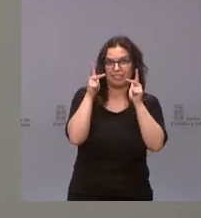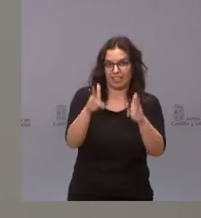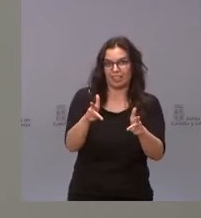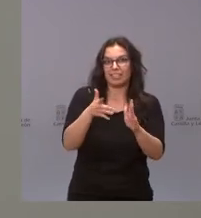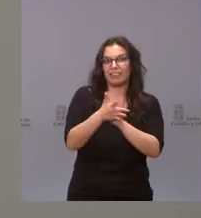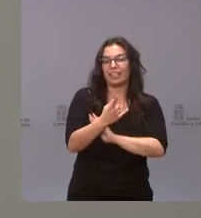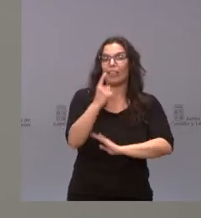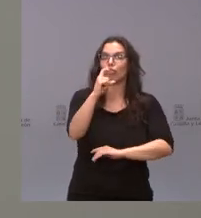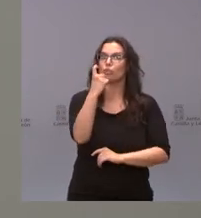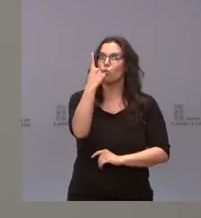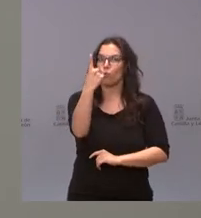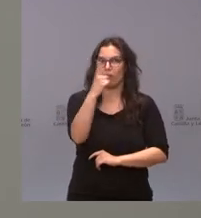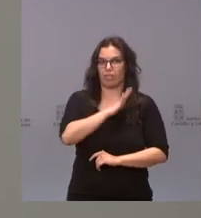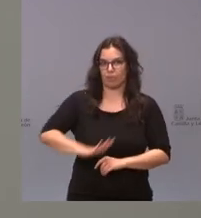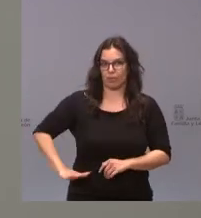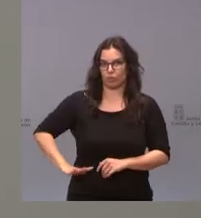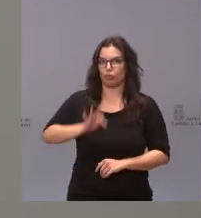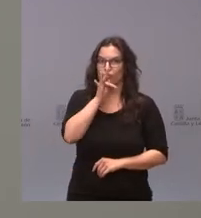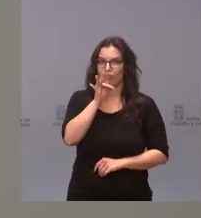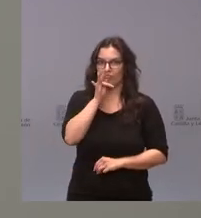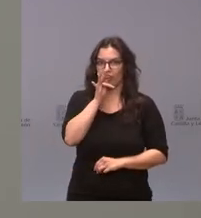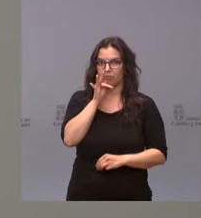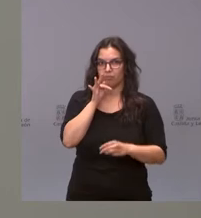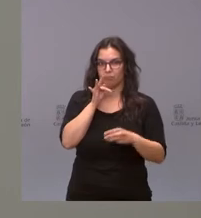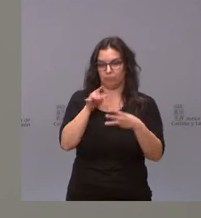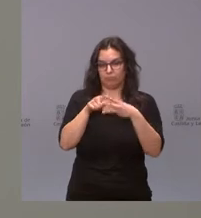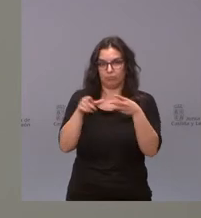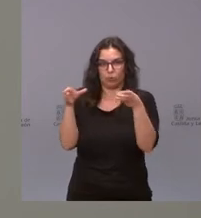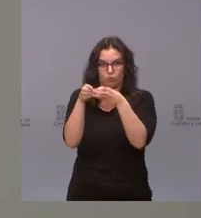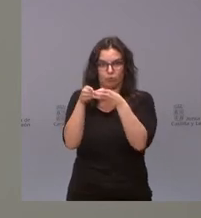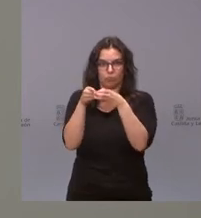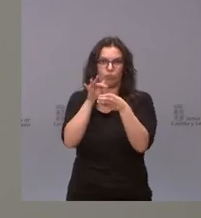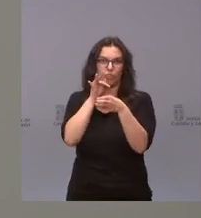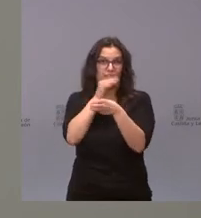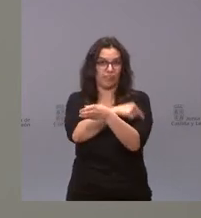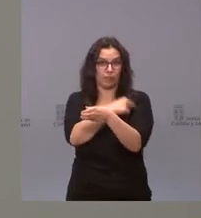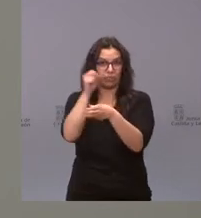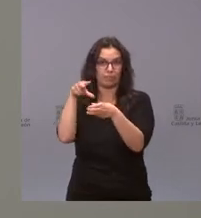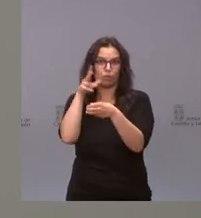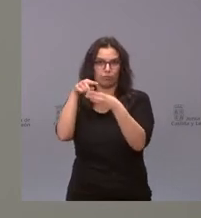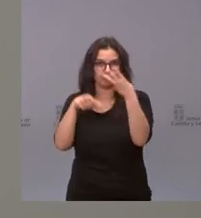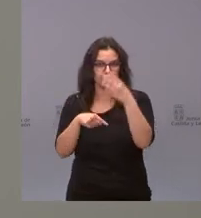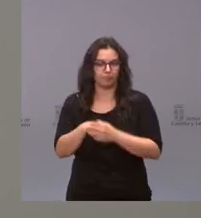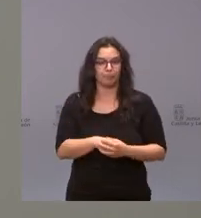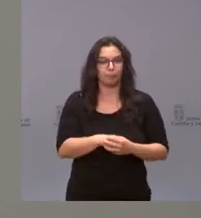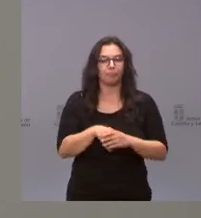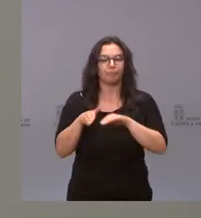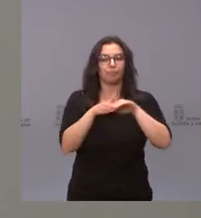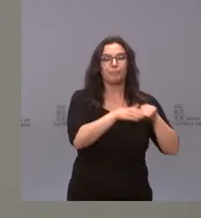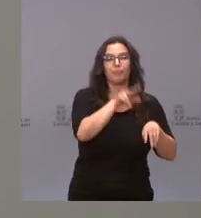una dosis puesta. Eso es respecto a los residentes. Respecto a los trabajadores,